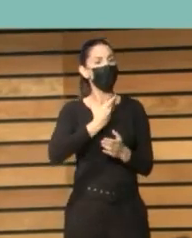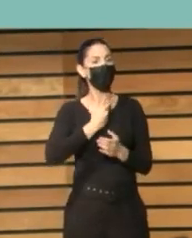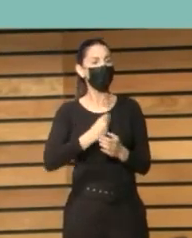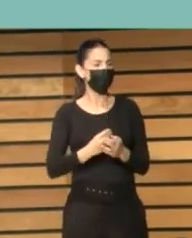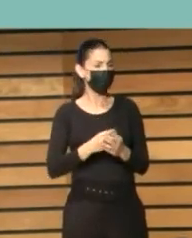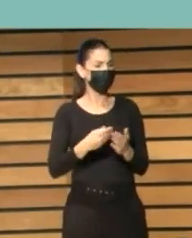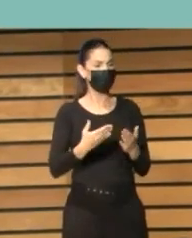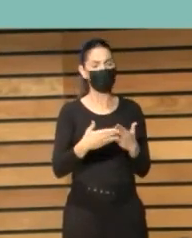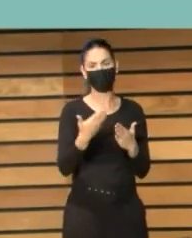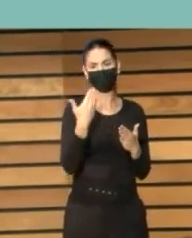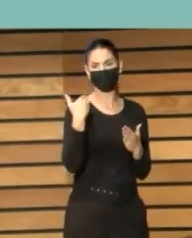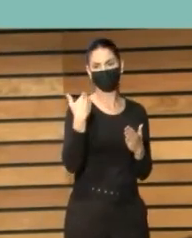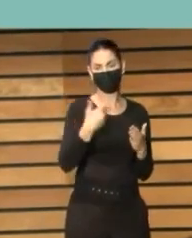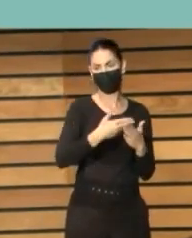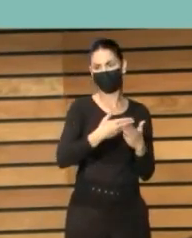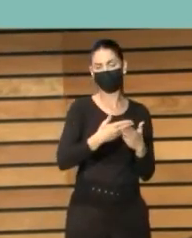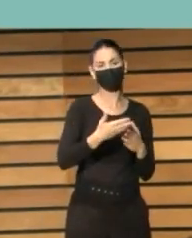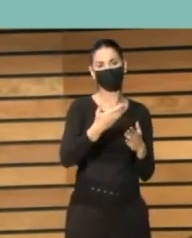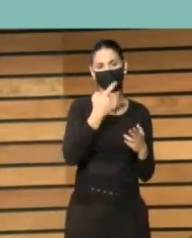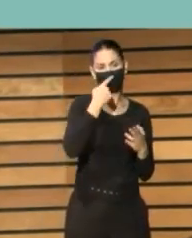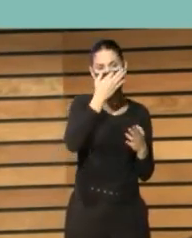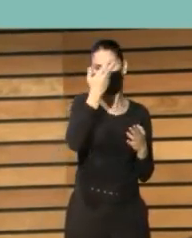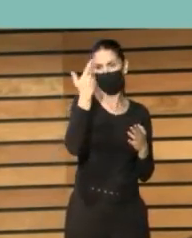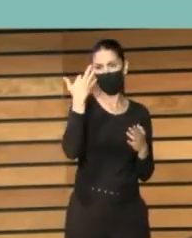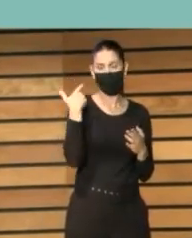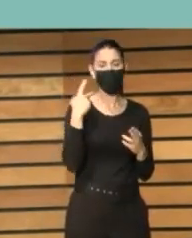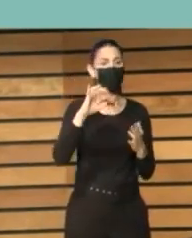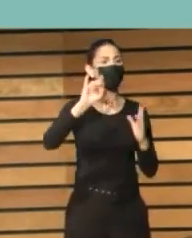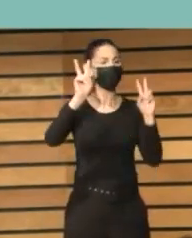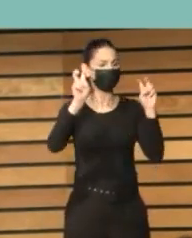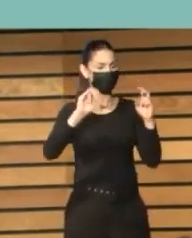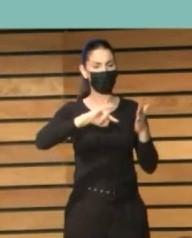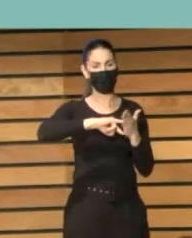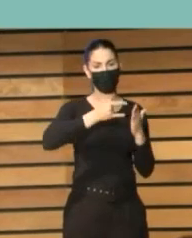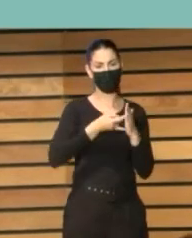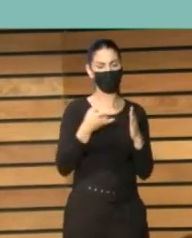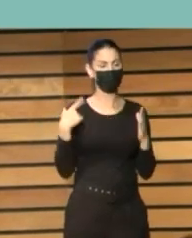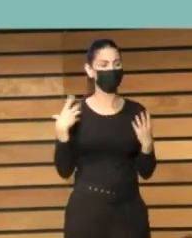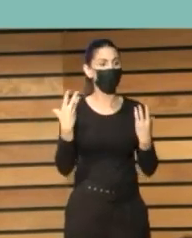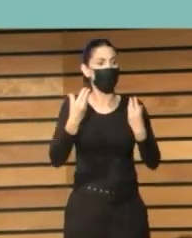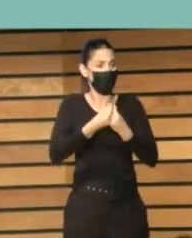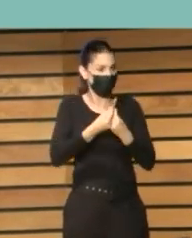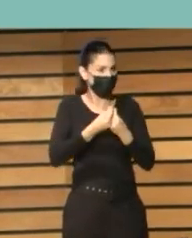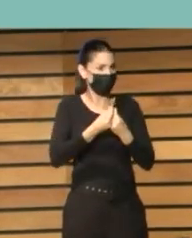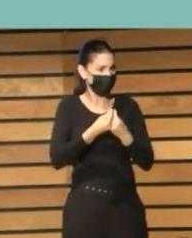veníamos trabajando en los últimos años en el proyecto que ya llamábamos IRIS,